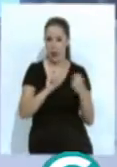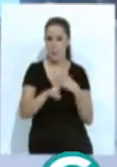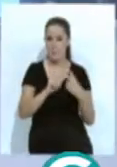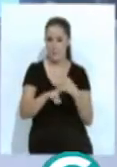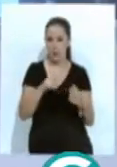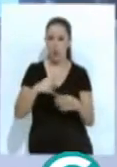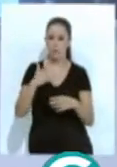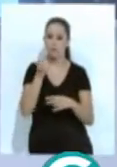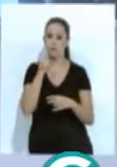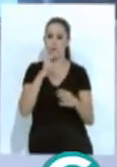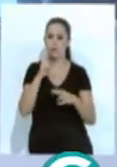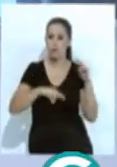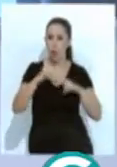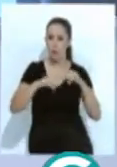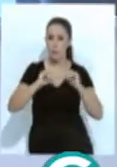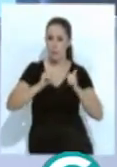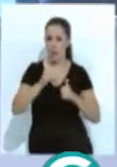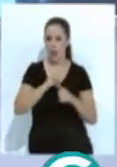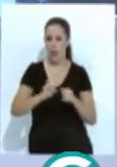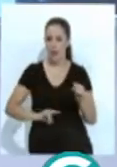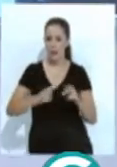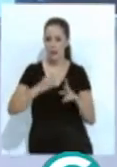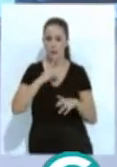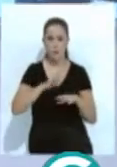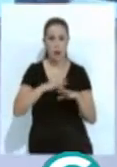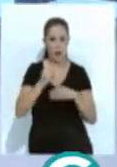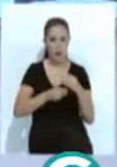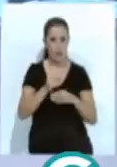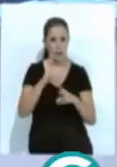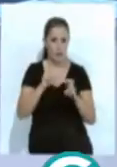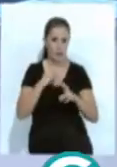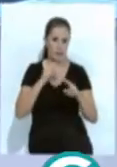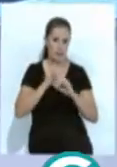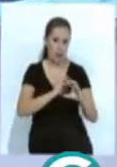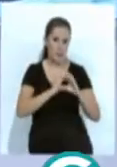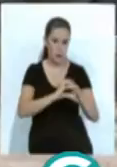obra de la subestación eléctrica que dará cobertura a este nuevo transporte.